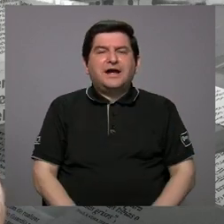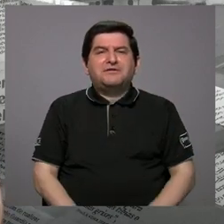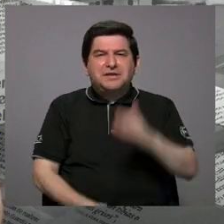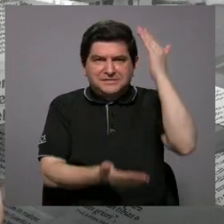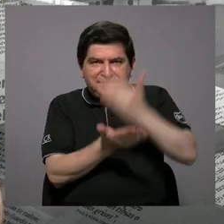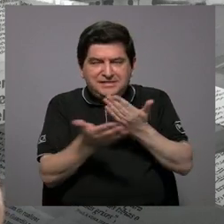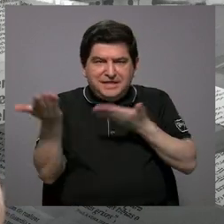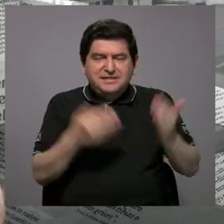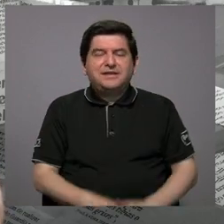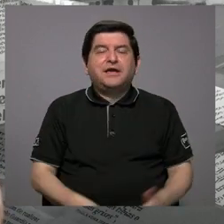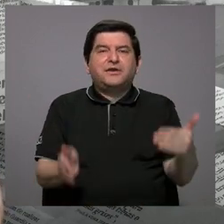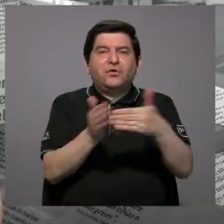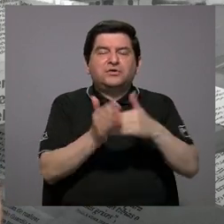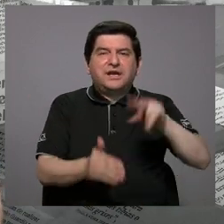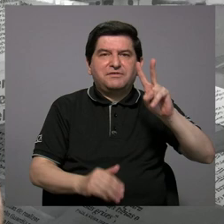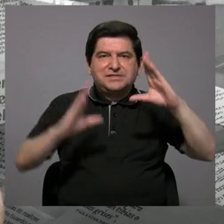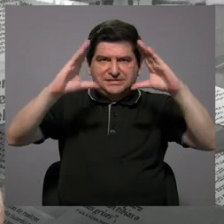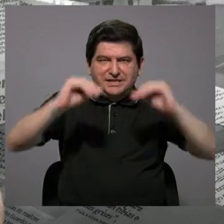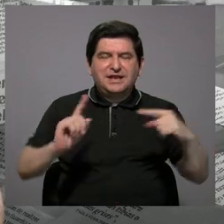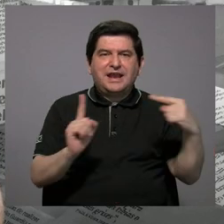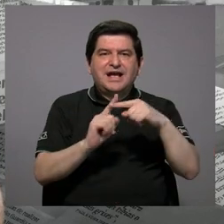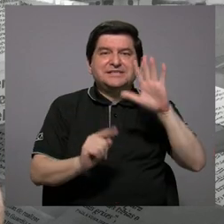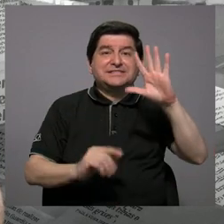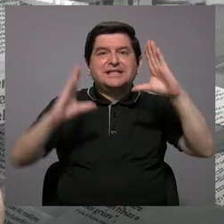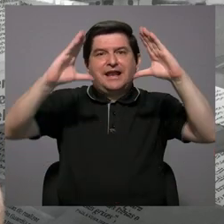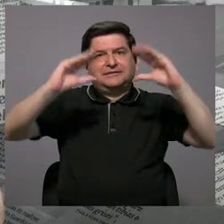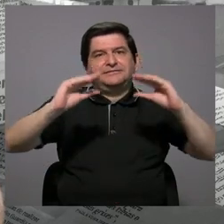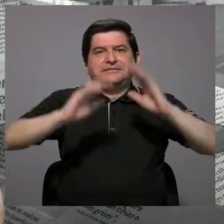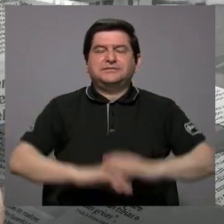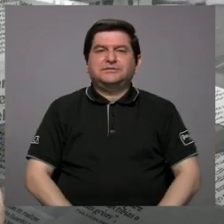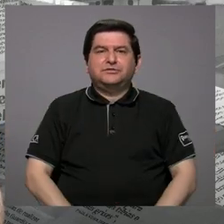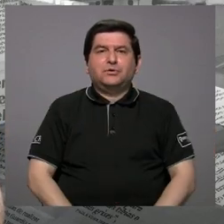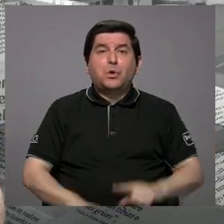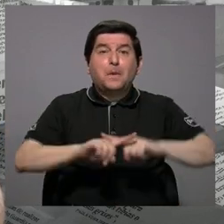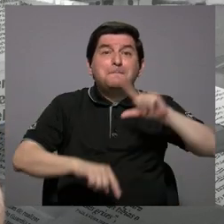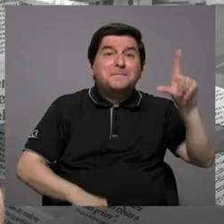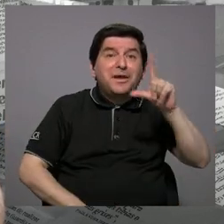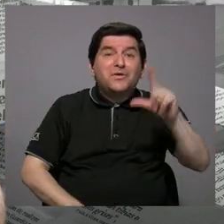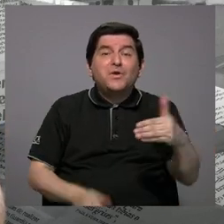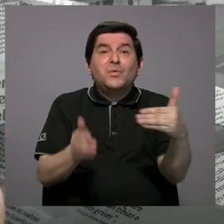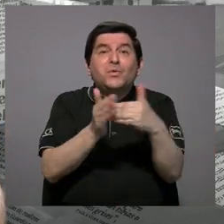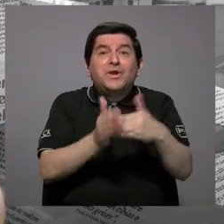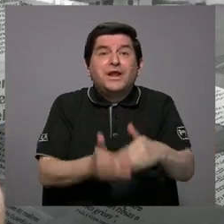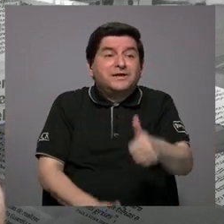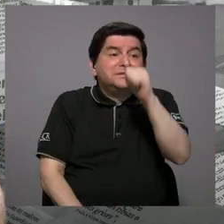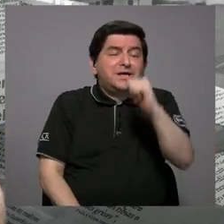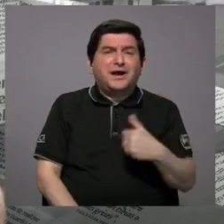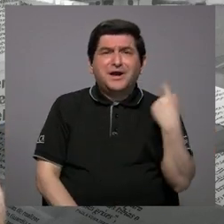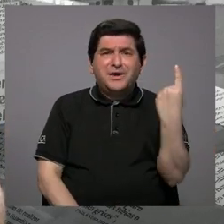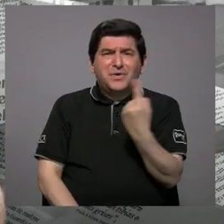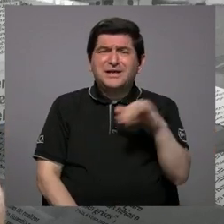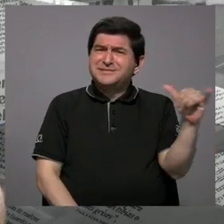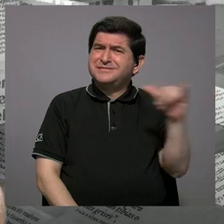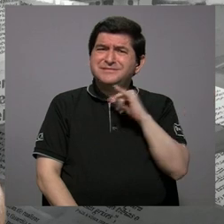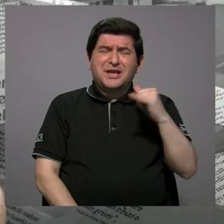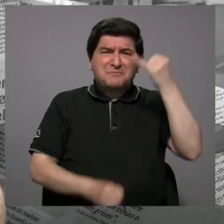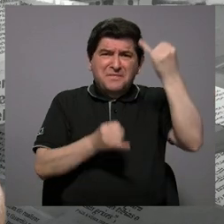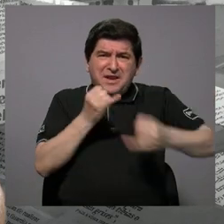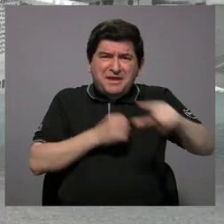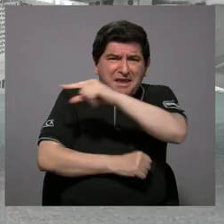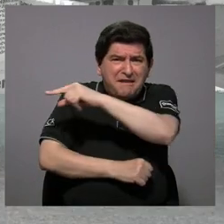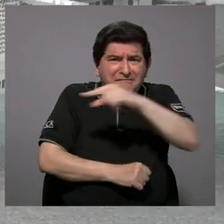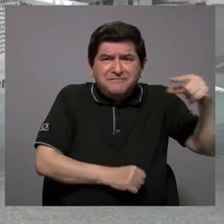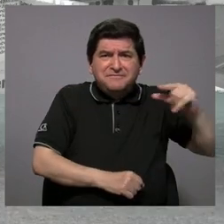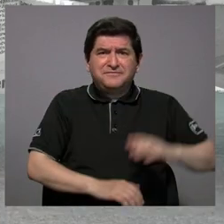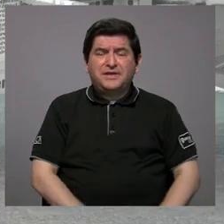regresó como a las dos de la tarde que se hubo agua como hasta las cinco de la tarde. Pero hasta el lunes llegó el agua. Siempre nos hacen lo mismo. fin de semana,